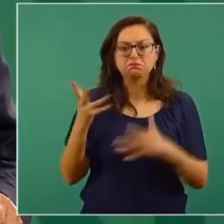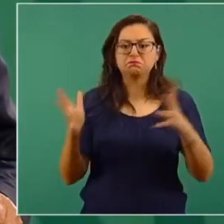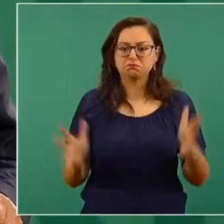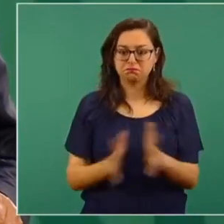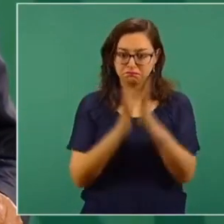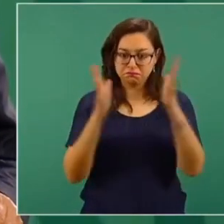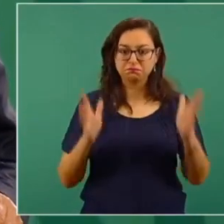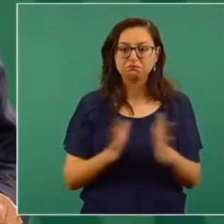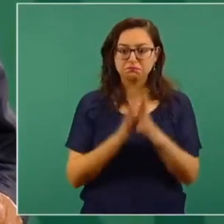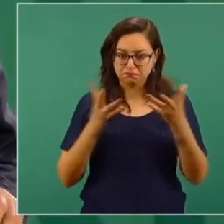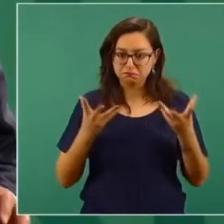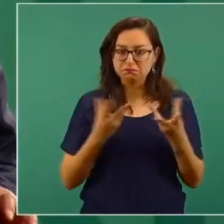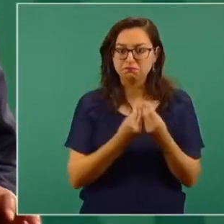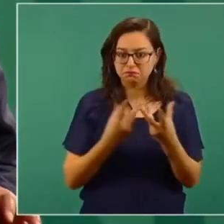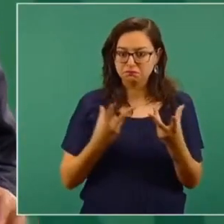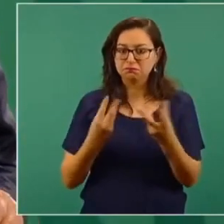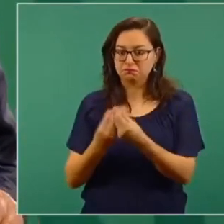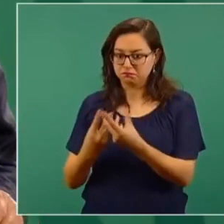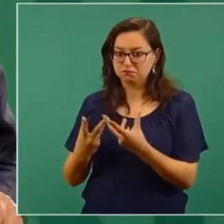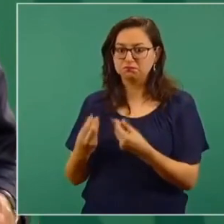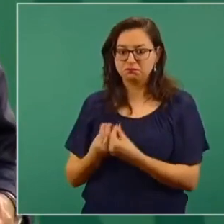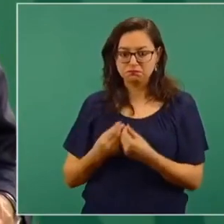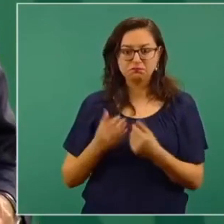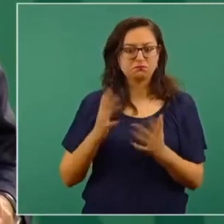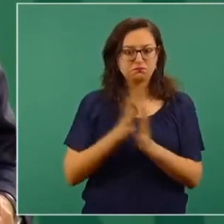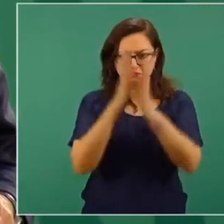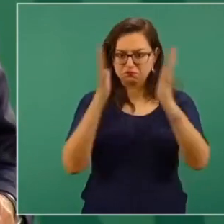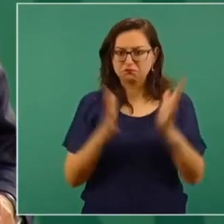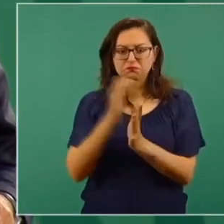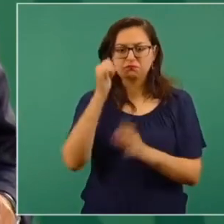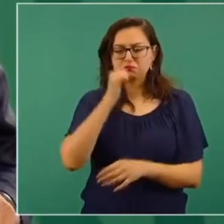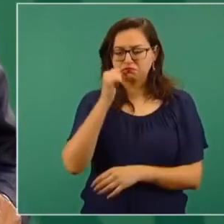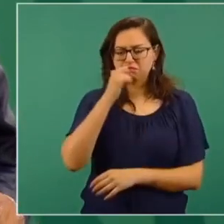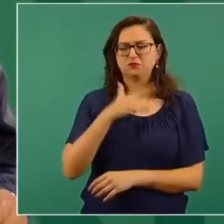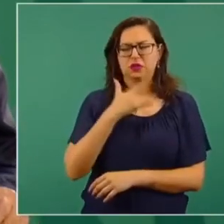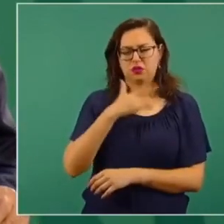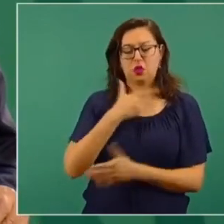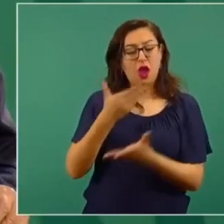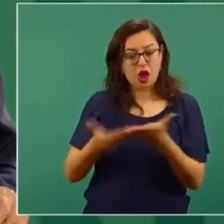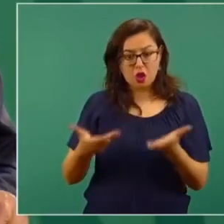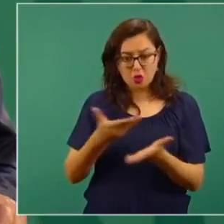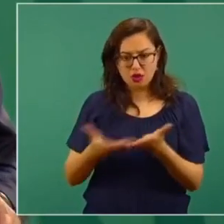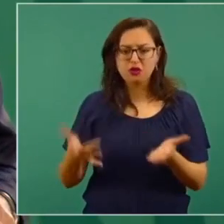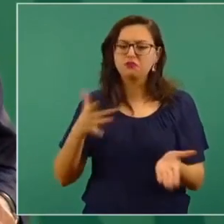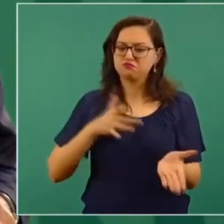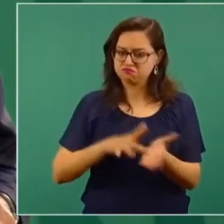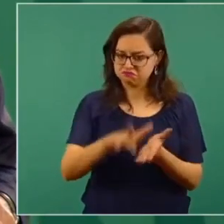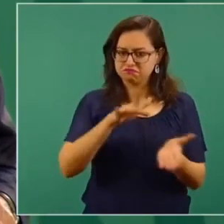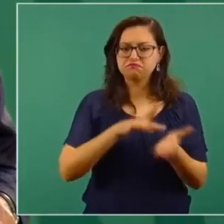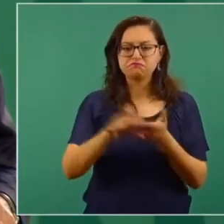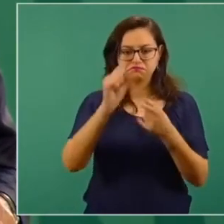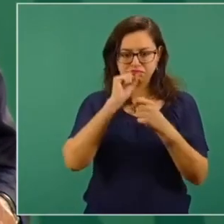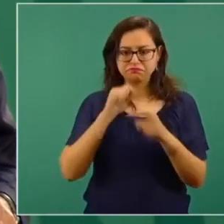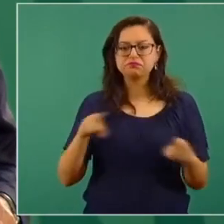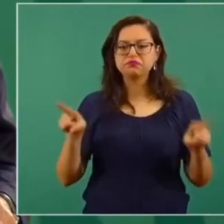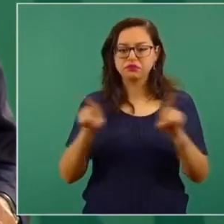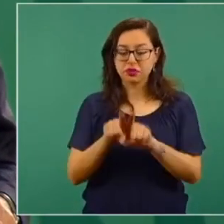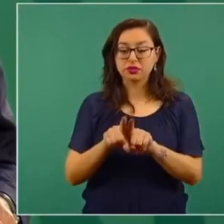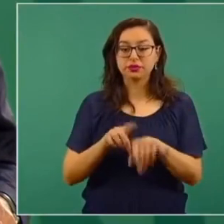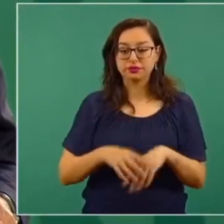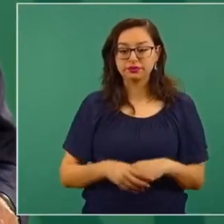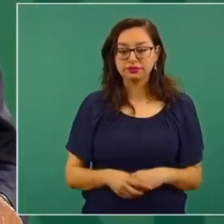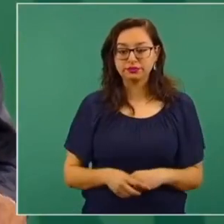después tiene que estar lo acaba de decir los adultos mayores ya deben estar totalmente